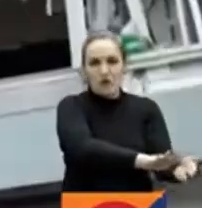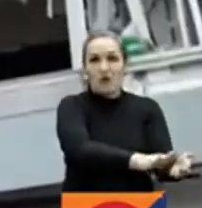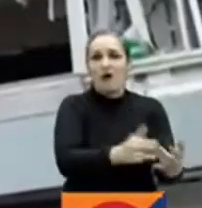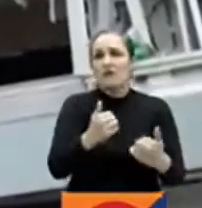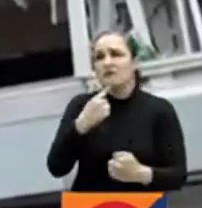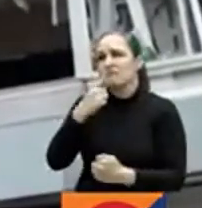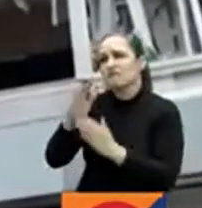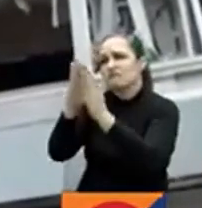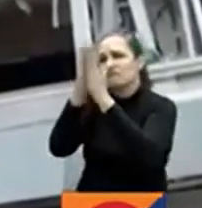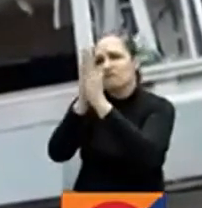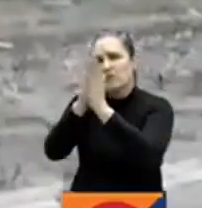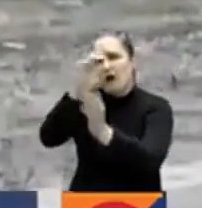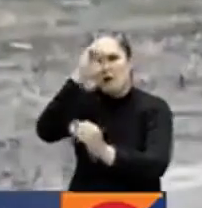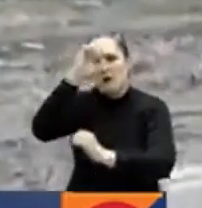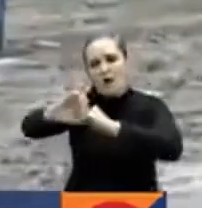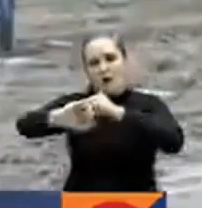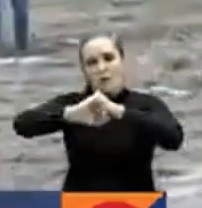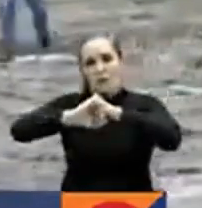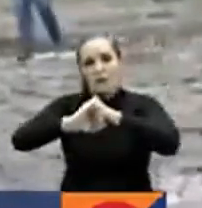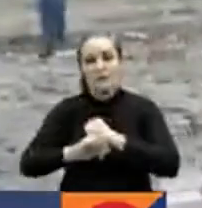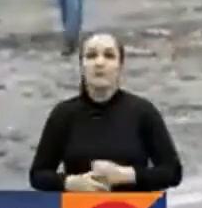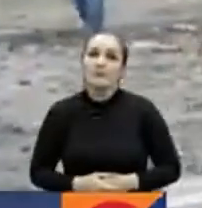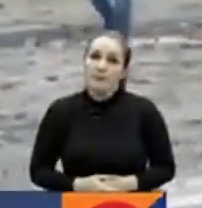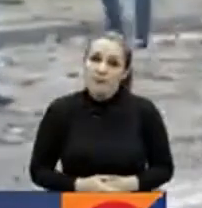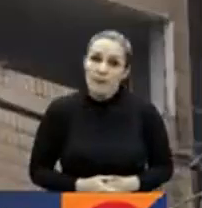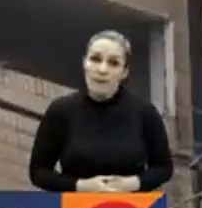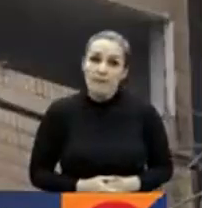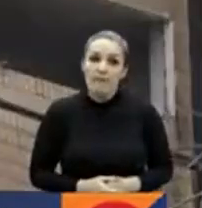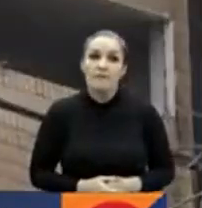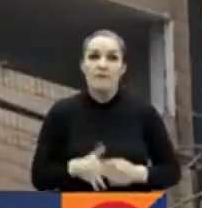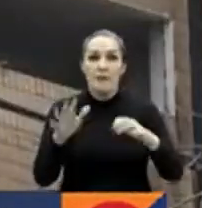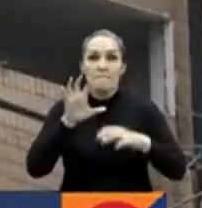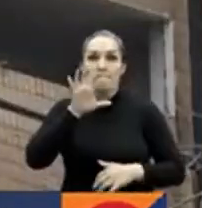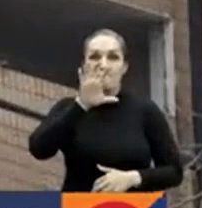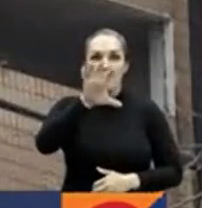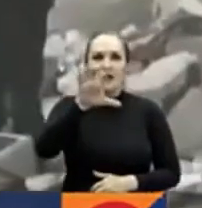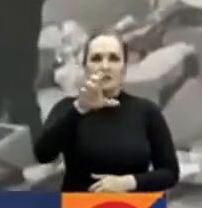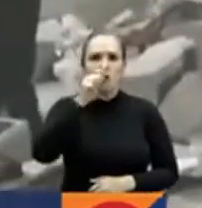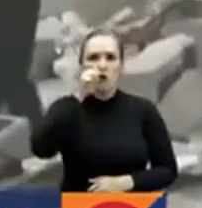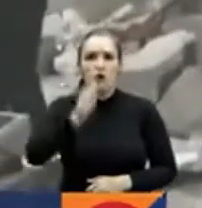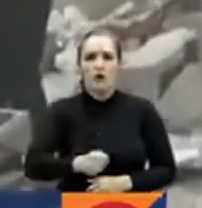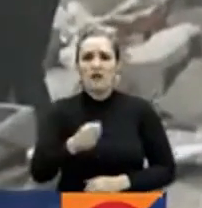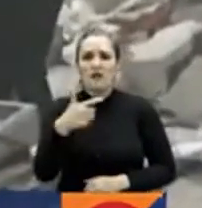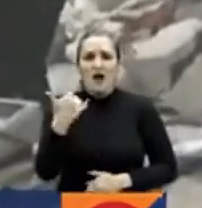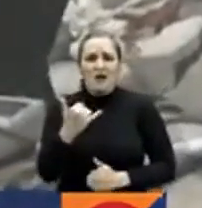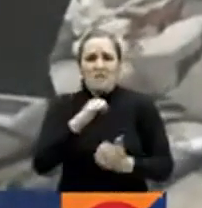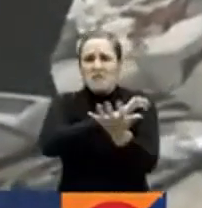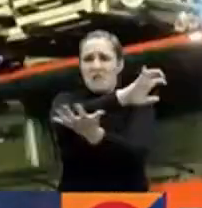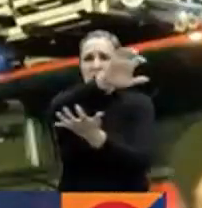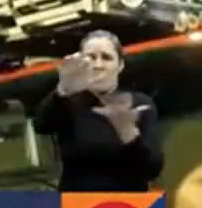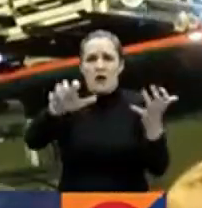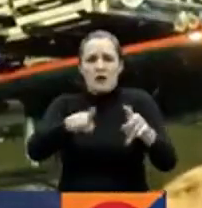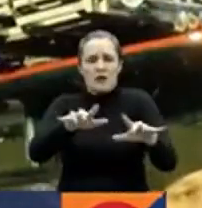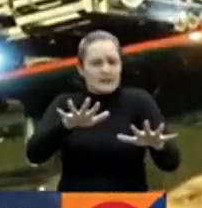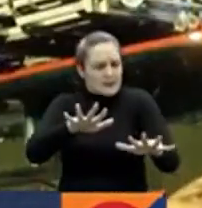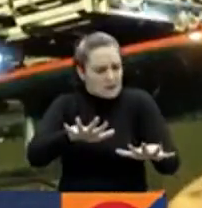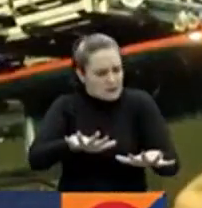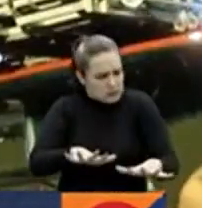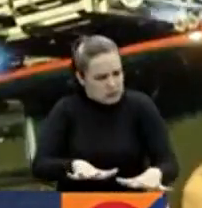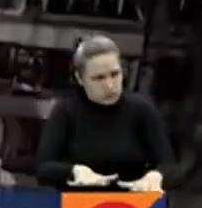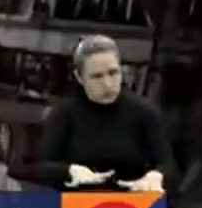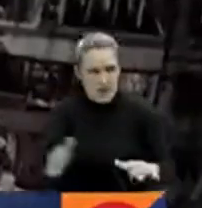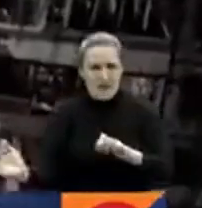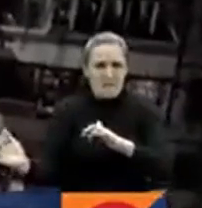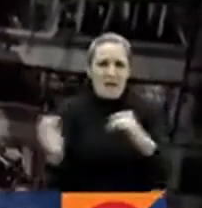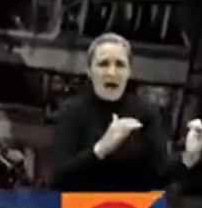Un puñado de gestos escenifica cuando un país entero necesita recogerse. El fuego cruzado que trasladaron a